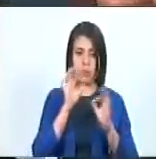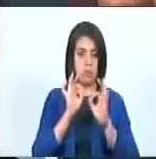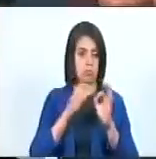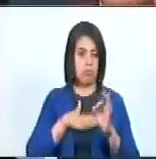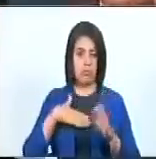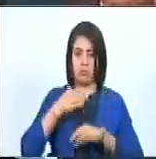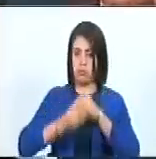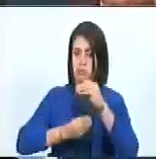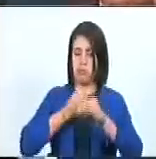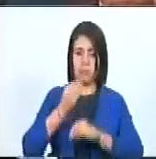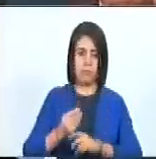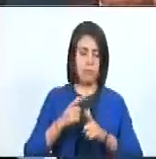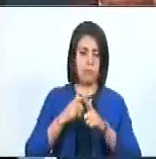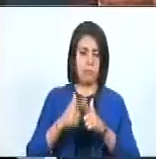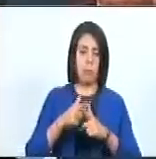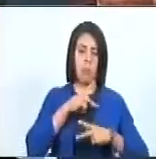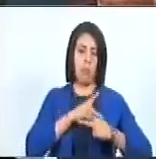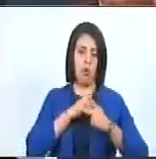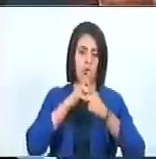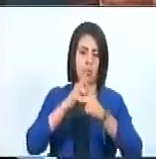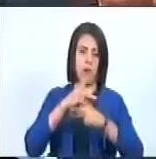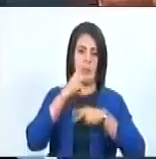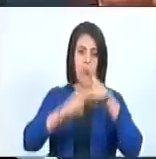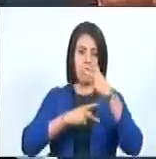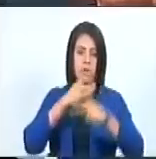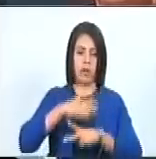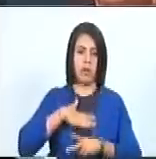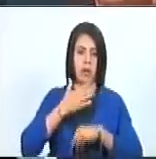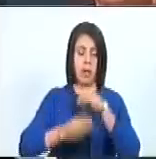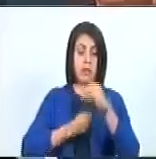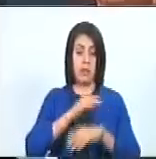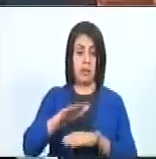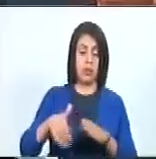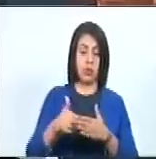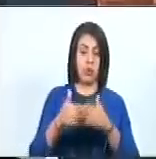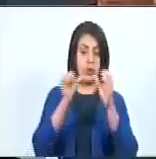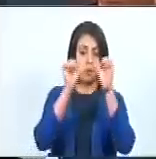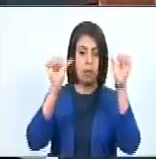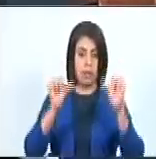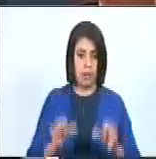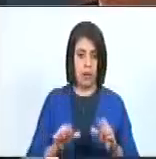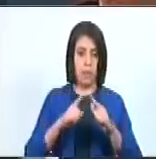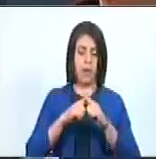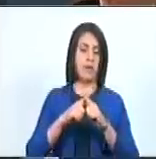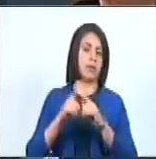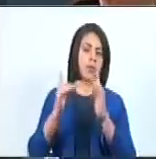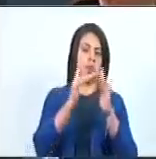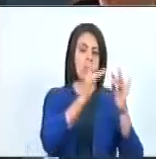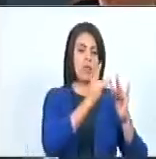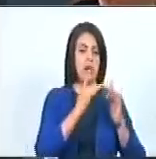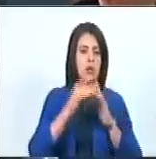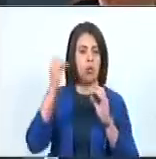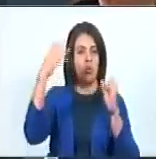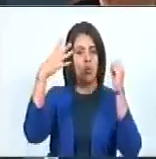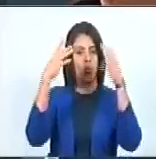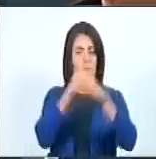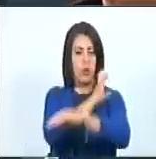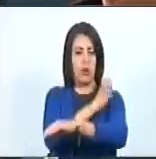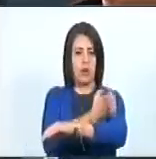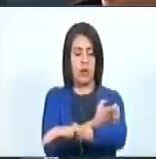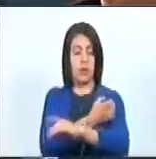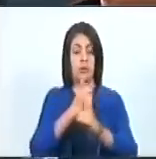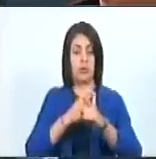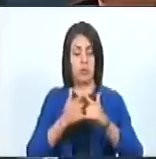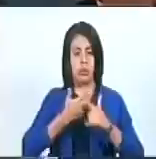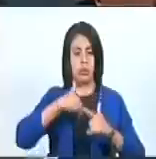intención ni la voluntad política para poder poner activo este sistema interconectado. Entonces, presidente, es para